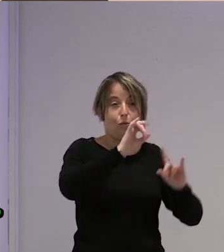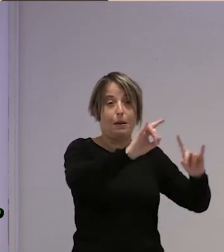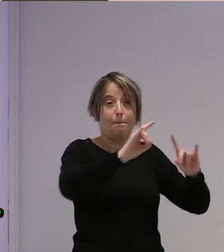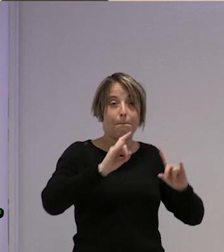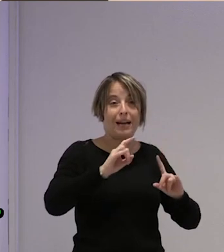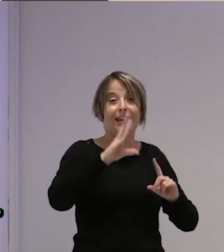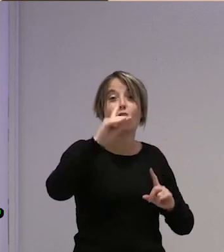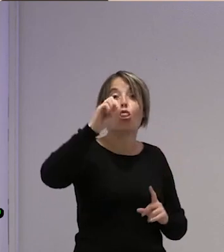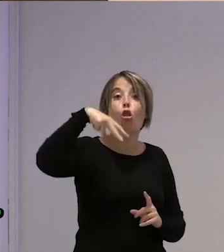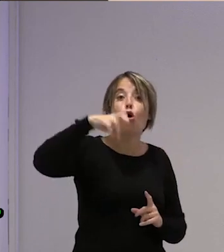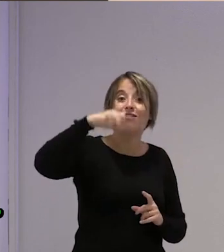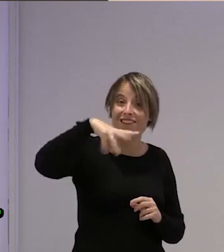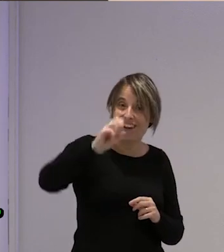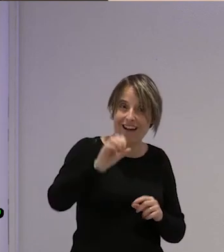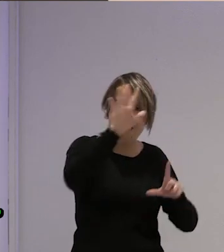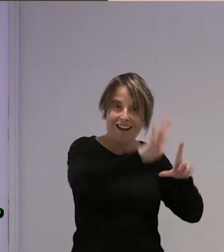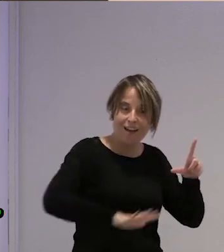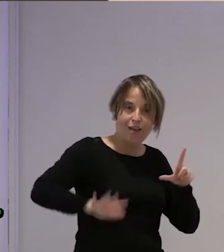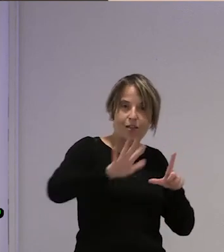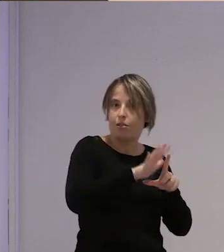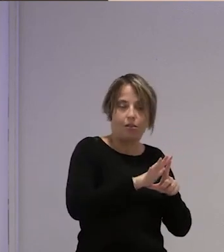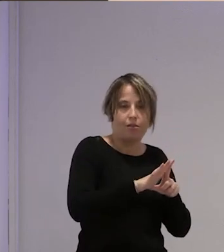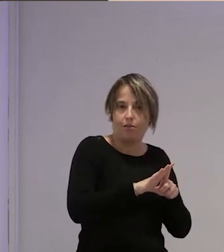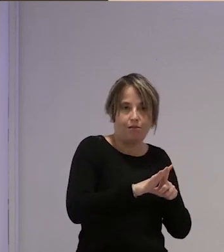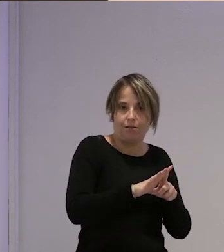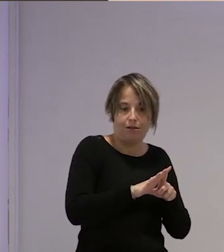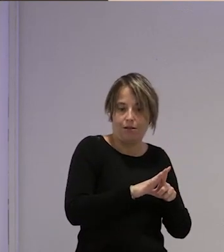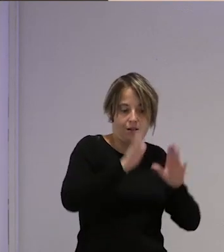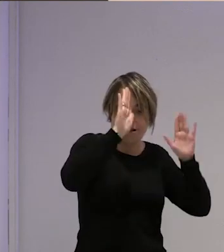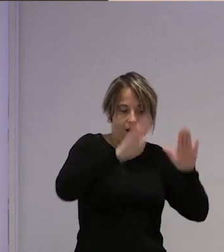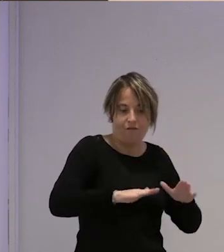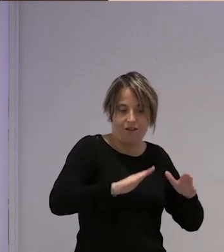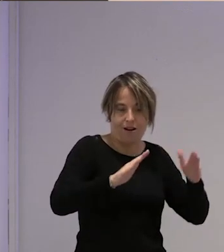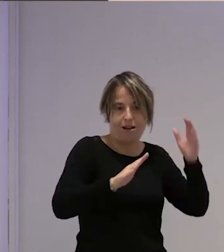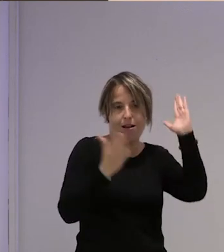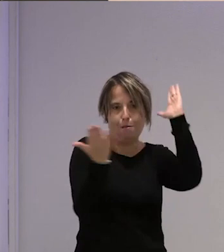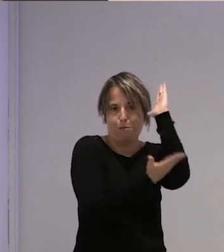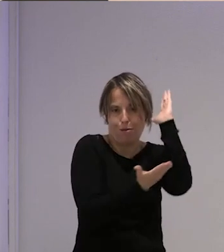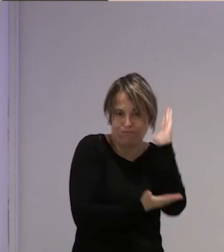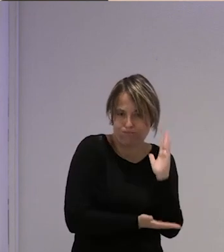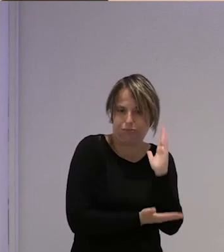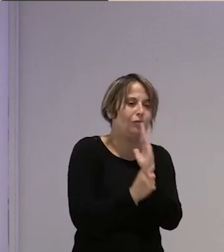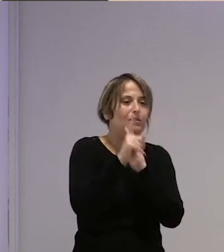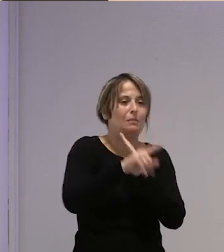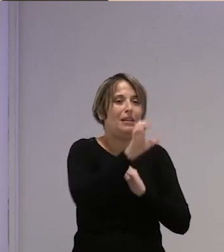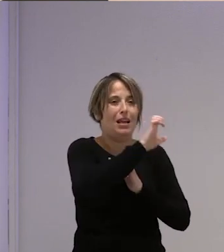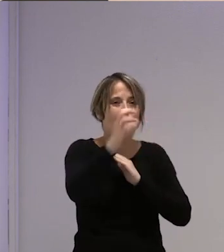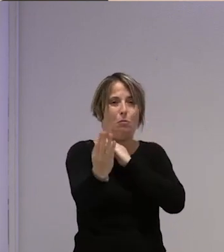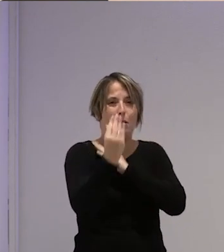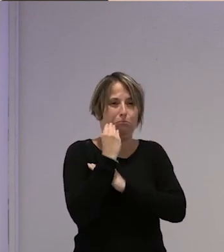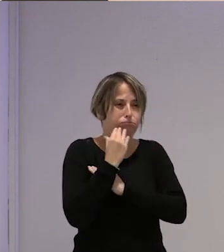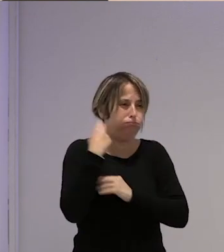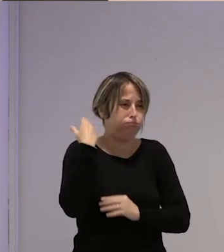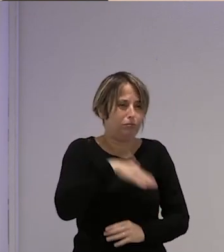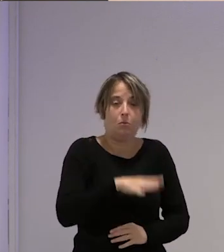Nacional de Doñada que se lo están cargando al final nos van a acabar cortando hasta todas las ayudas europeas para el parque y demás